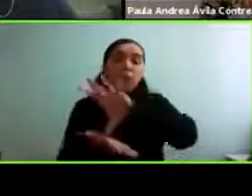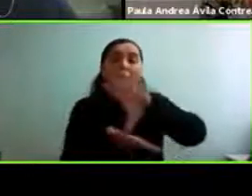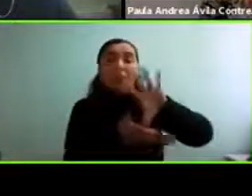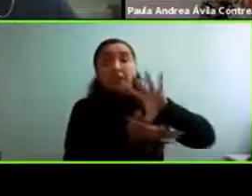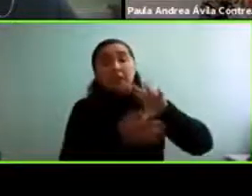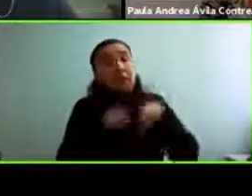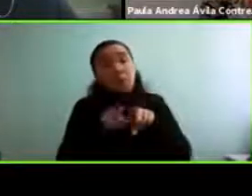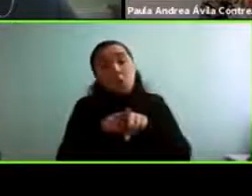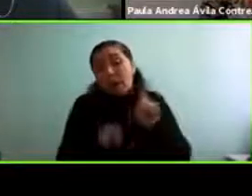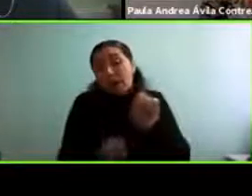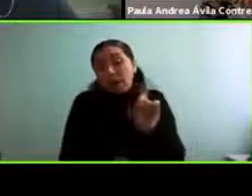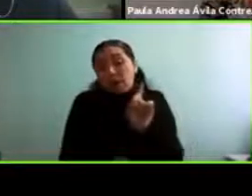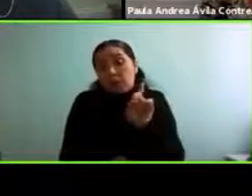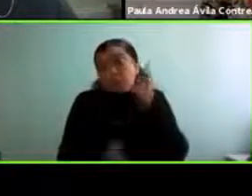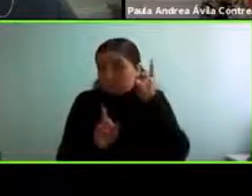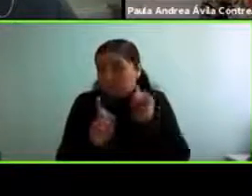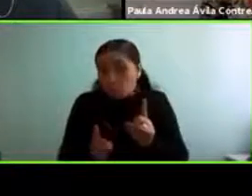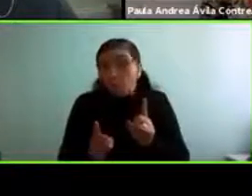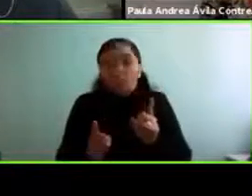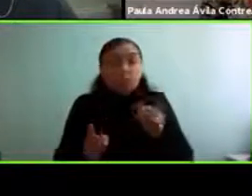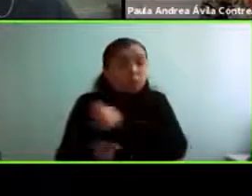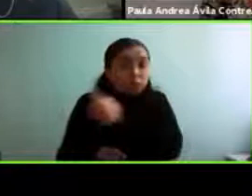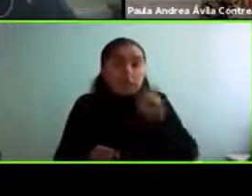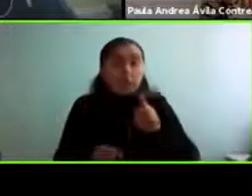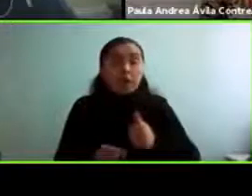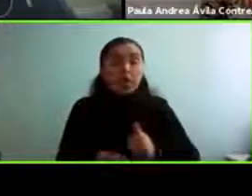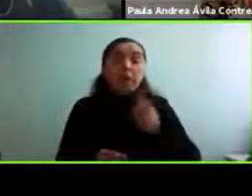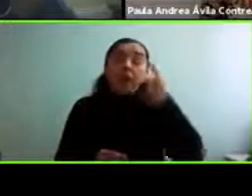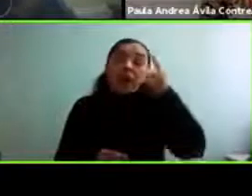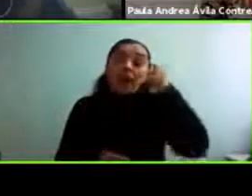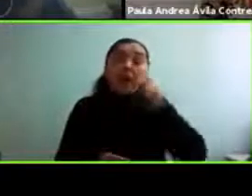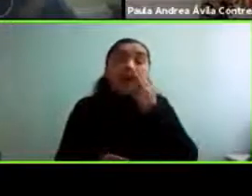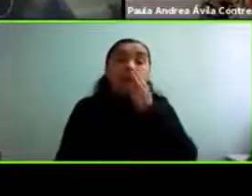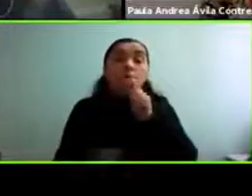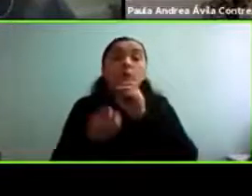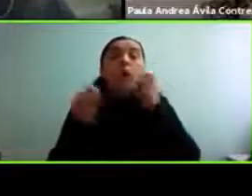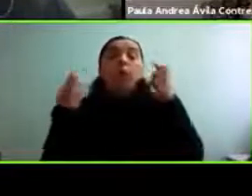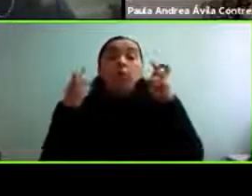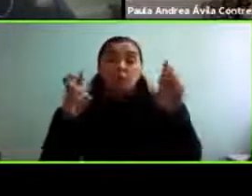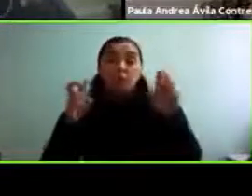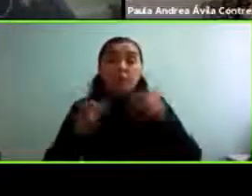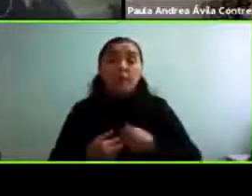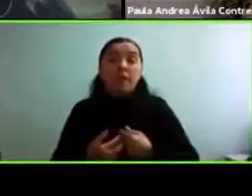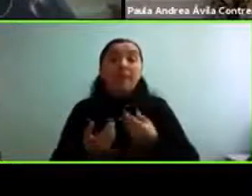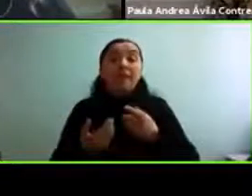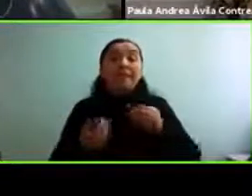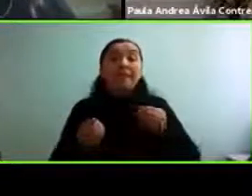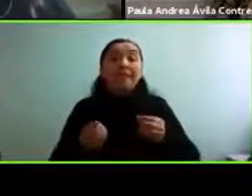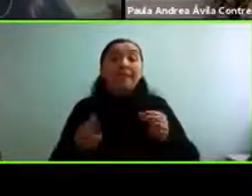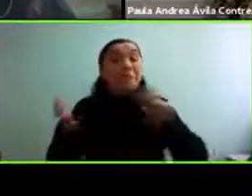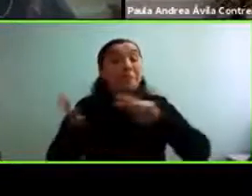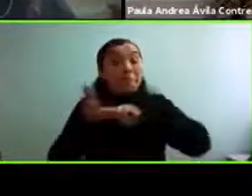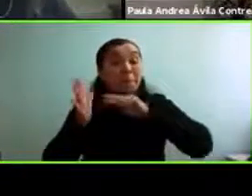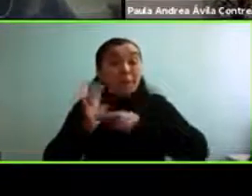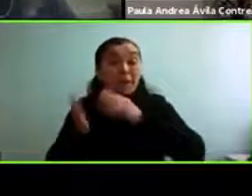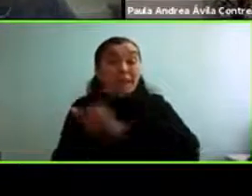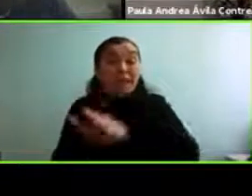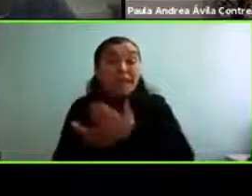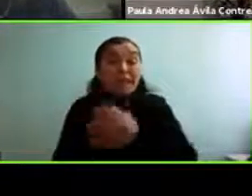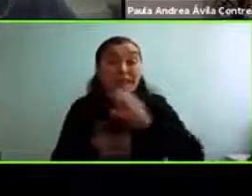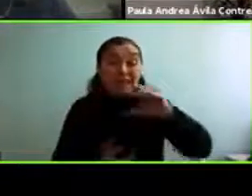pero sin embargo hay que ver esta pandemia como una oportunidad esta crisis sanitaria como lo dice la palabra crisis